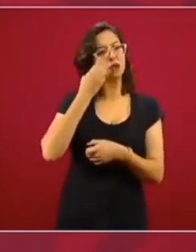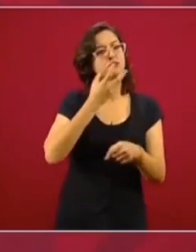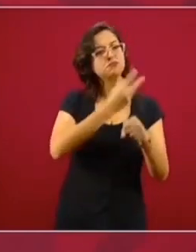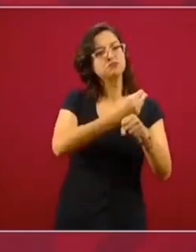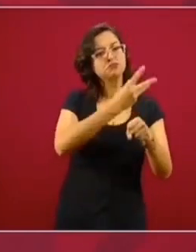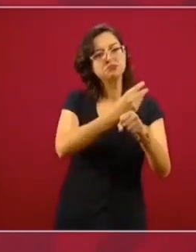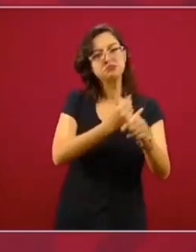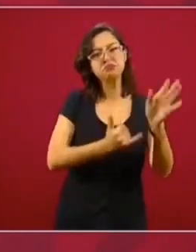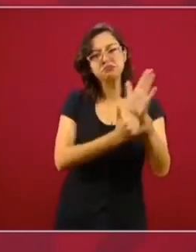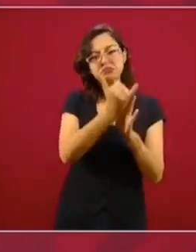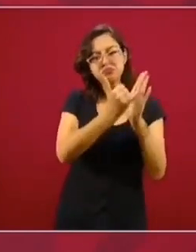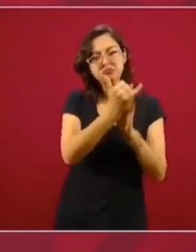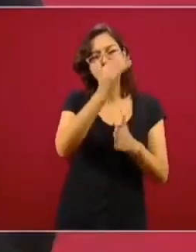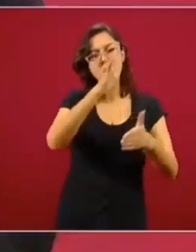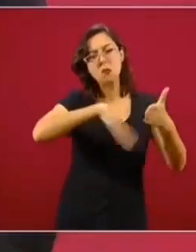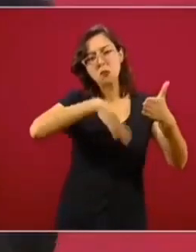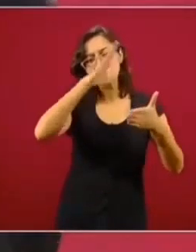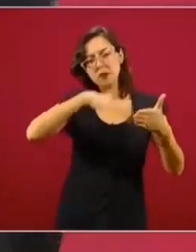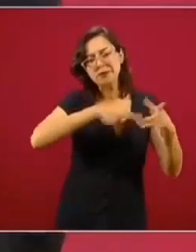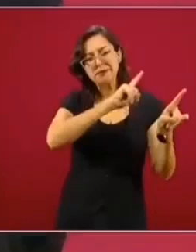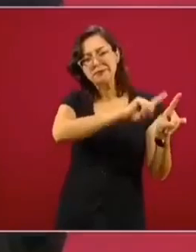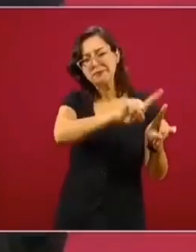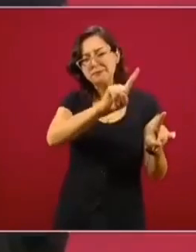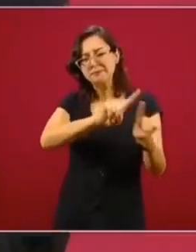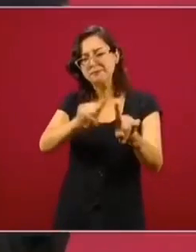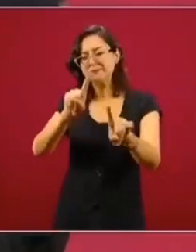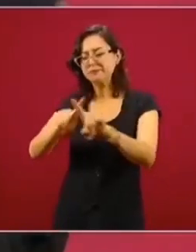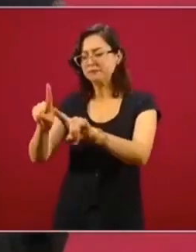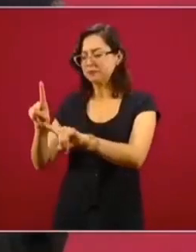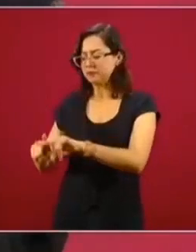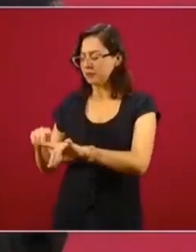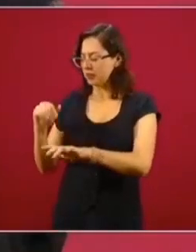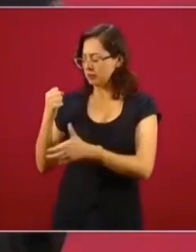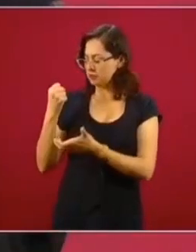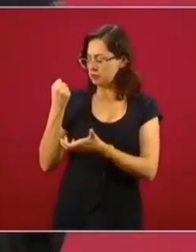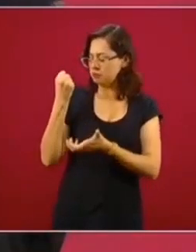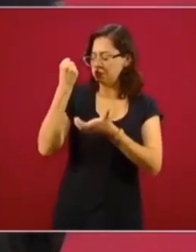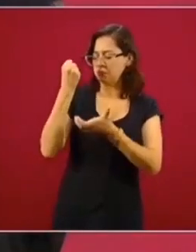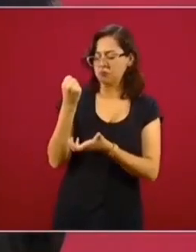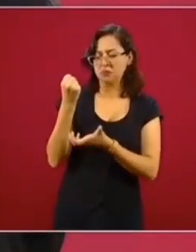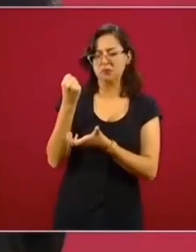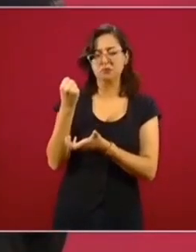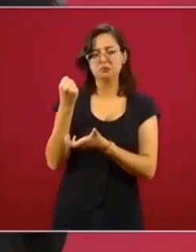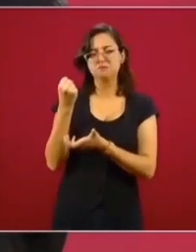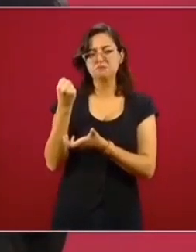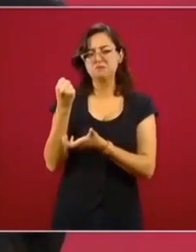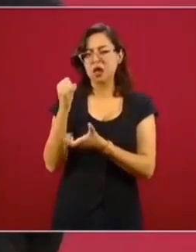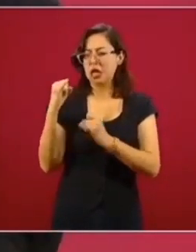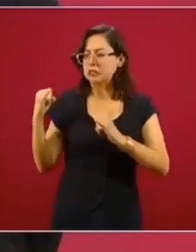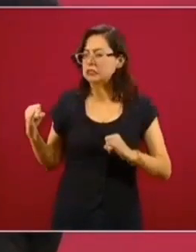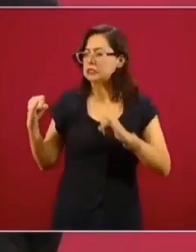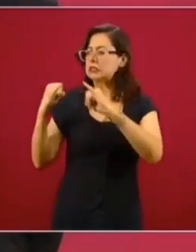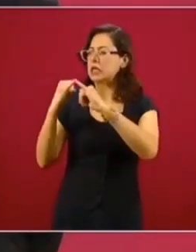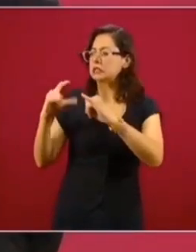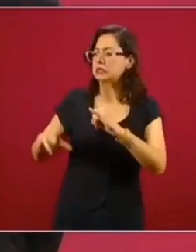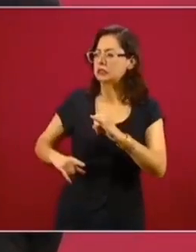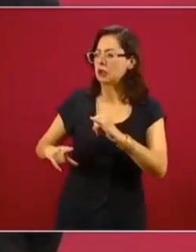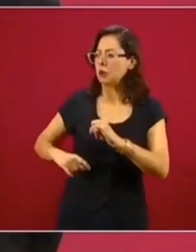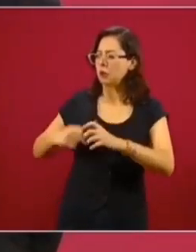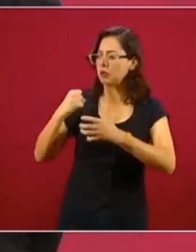no pasarlo por instancias gubernamentales,